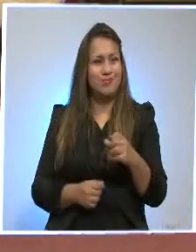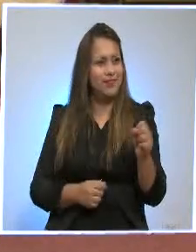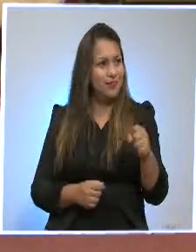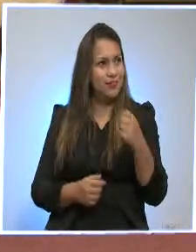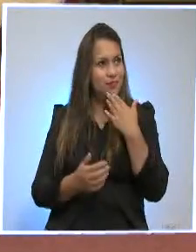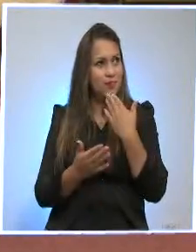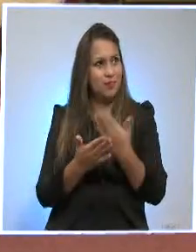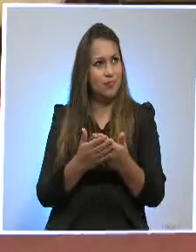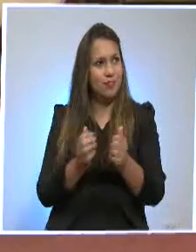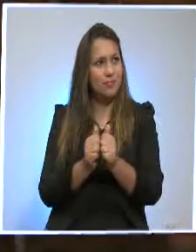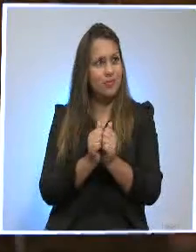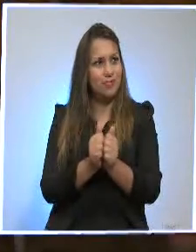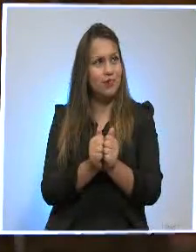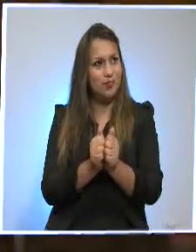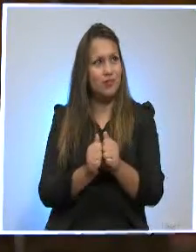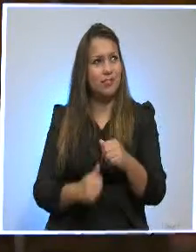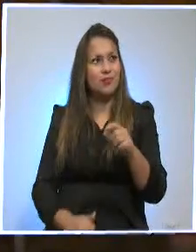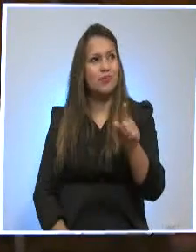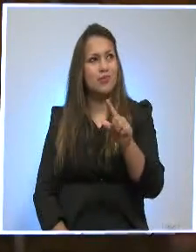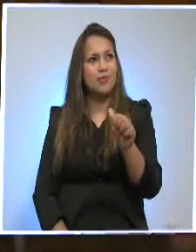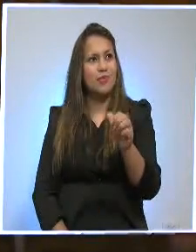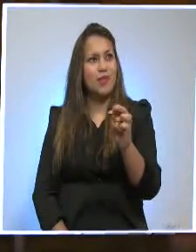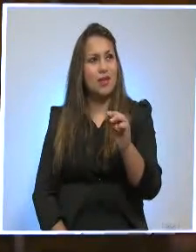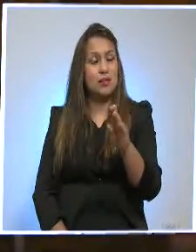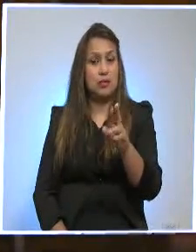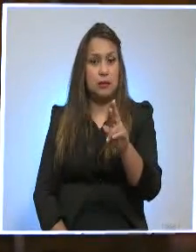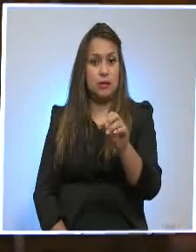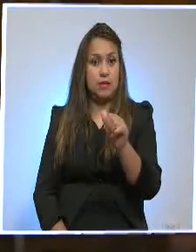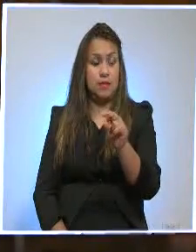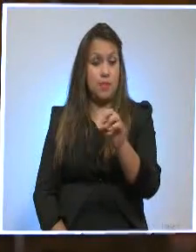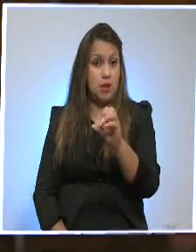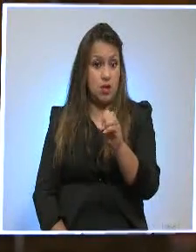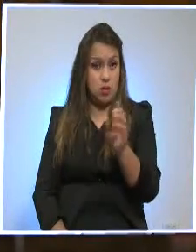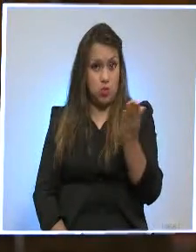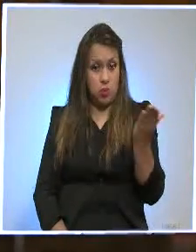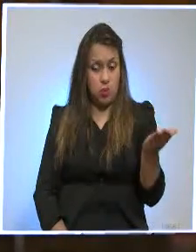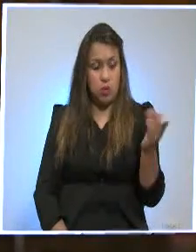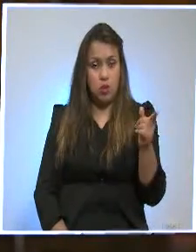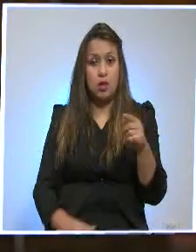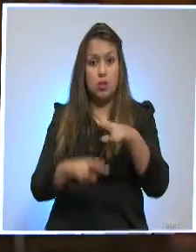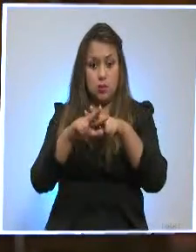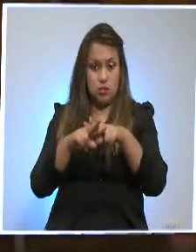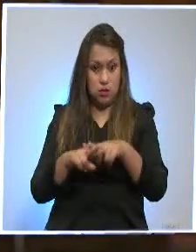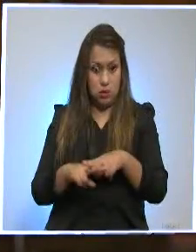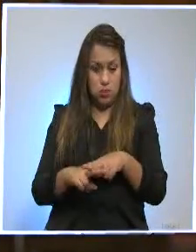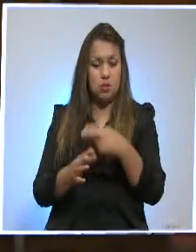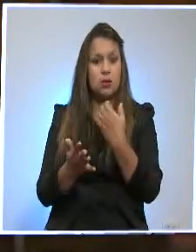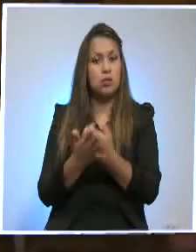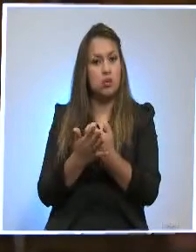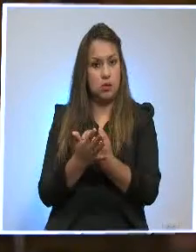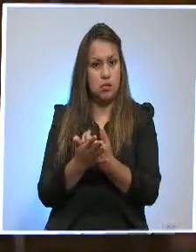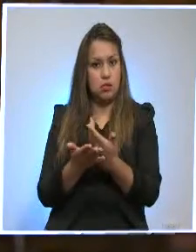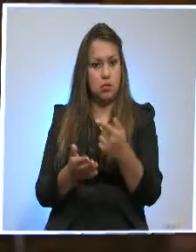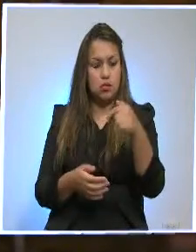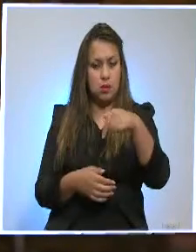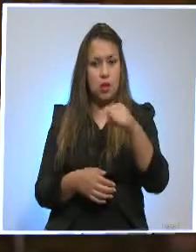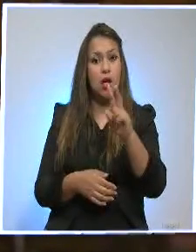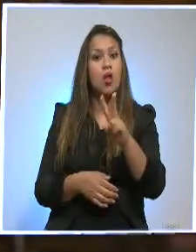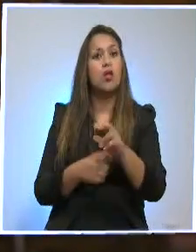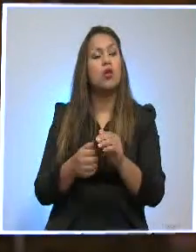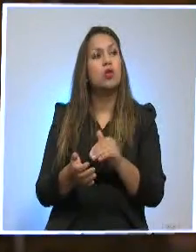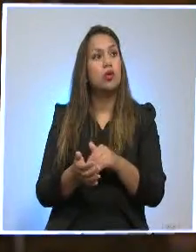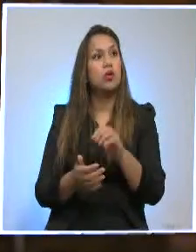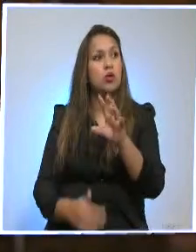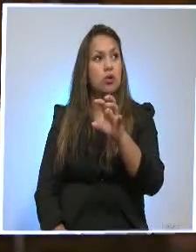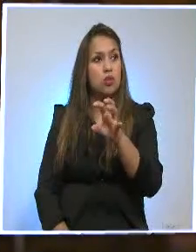acompañado. Ha sido Pablo Zambrano Pontón, analista económico, con quien hemos hecho un análisis precisamente de la situación económica en este 2015 y